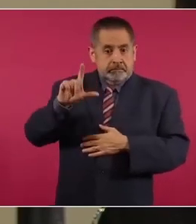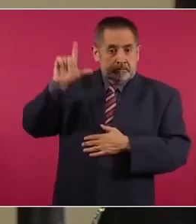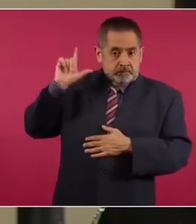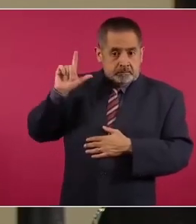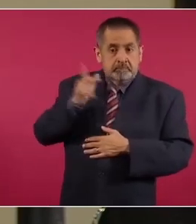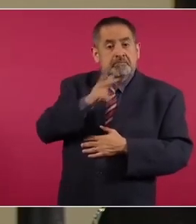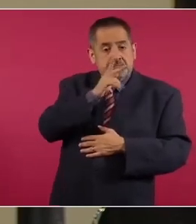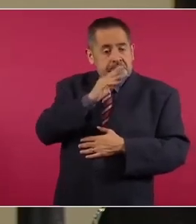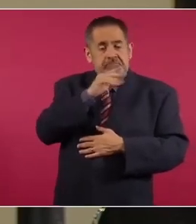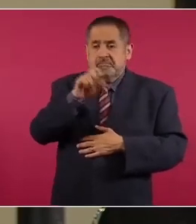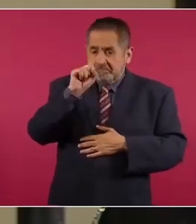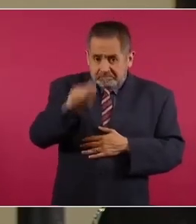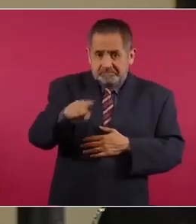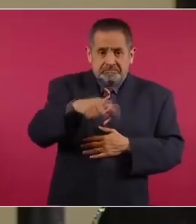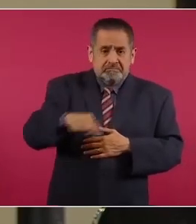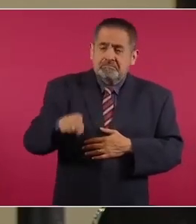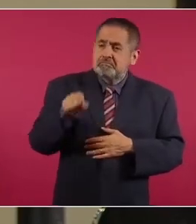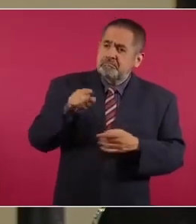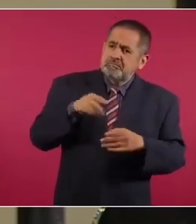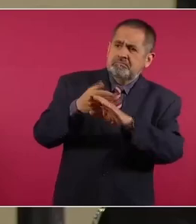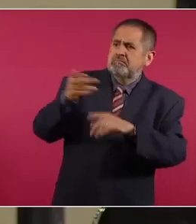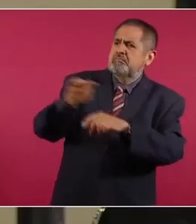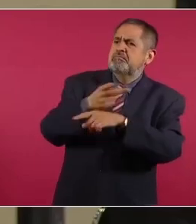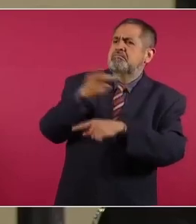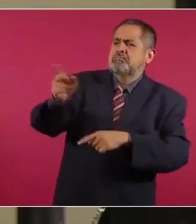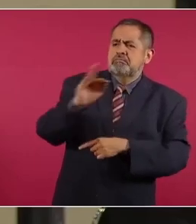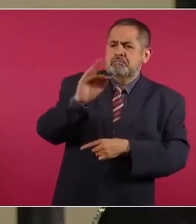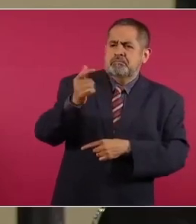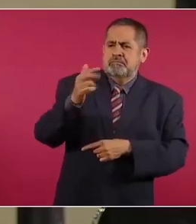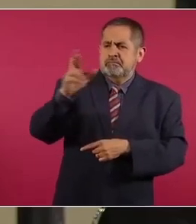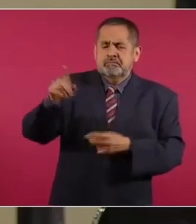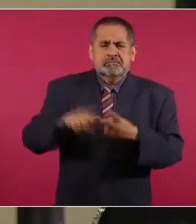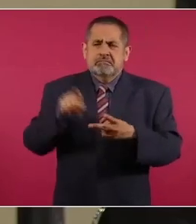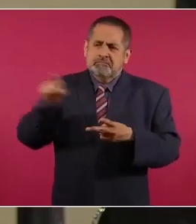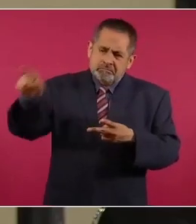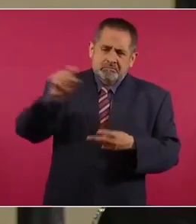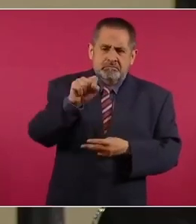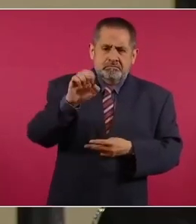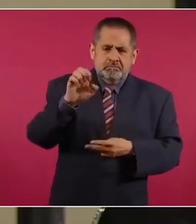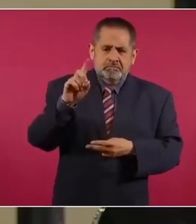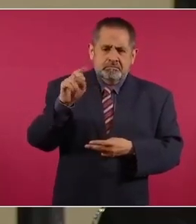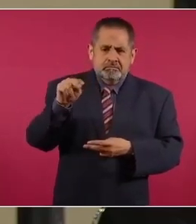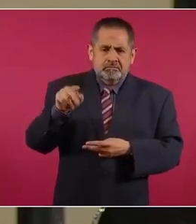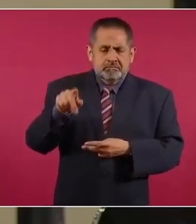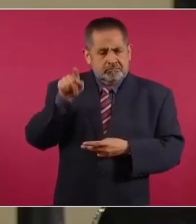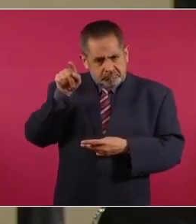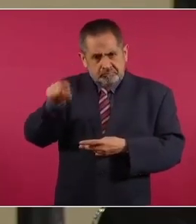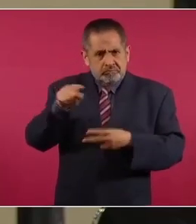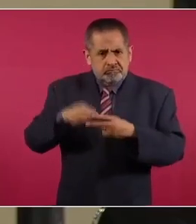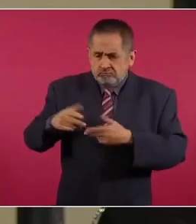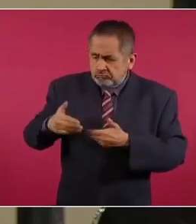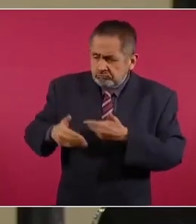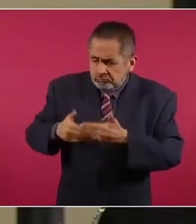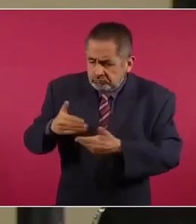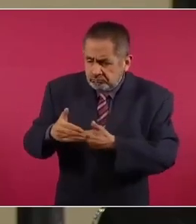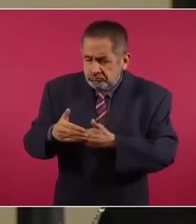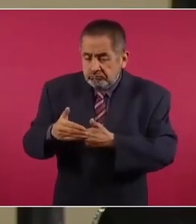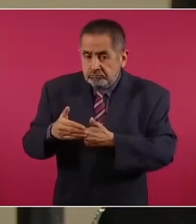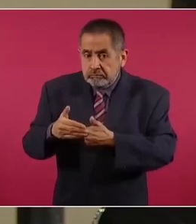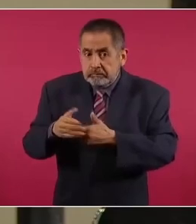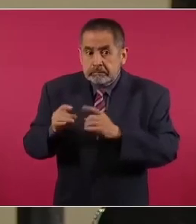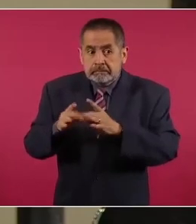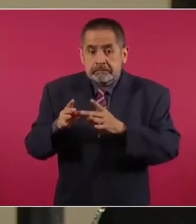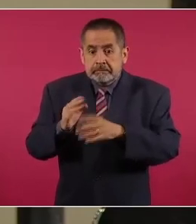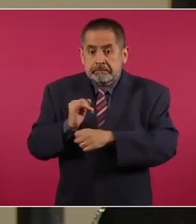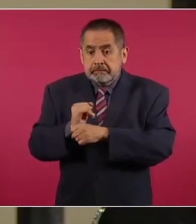estos mismos cuestionamientos contra la FGR también contra la Sedena y señalaban que la investigación venía avanzando y hasta que llegó el